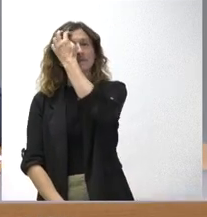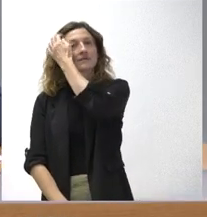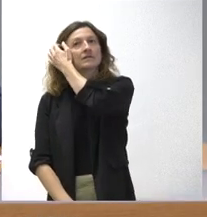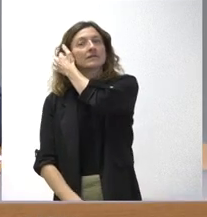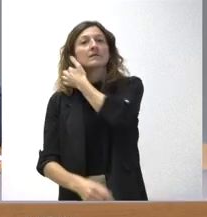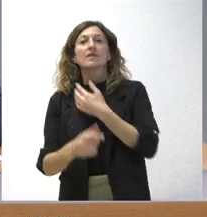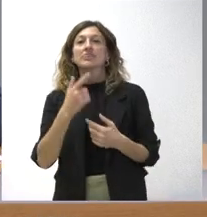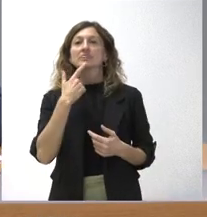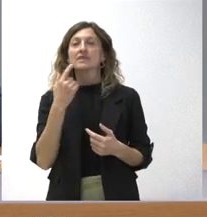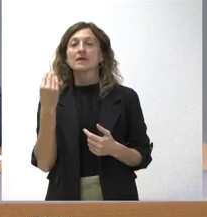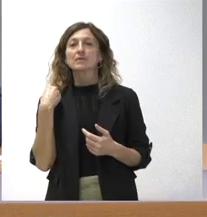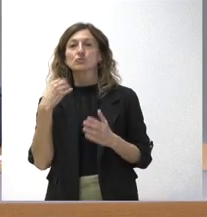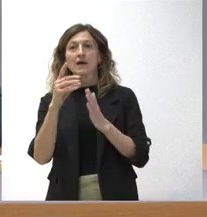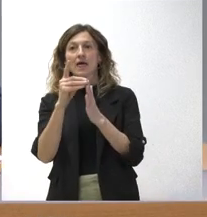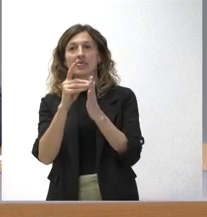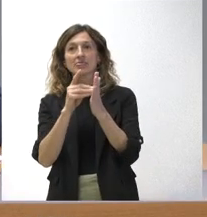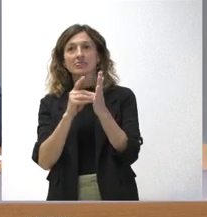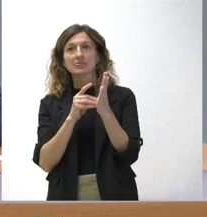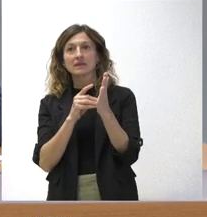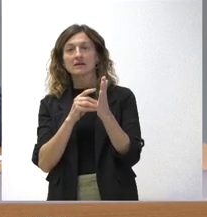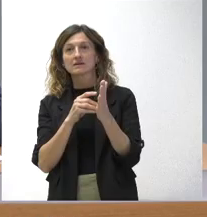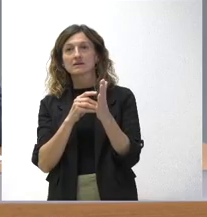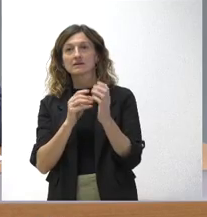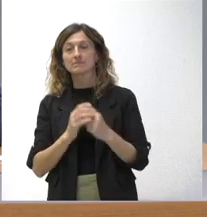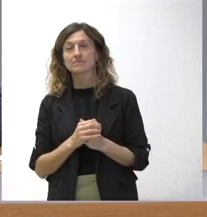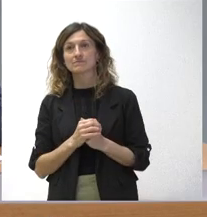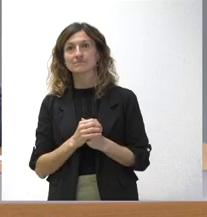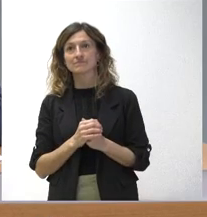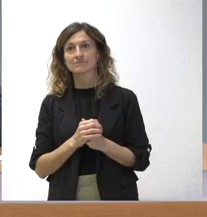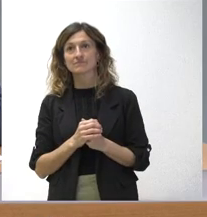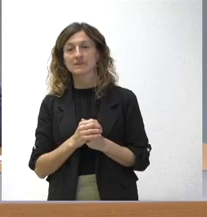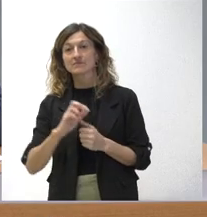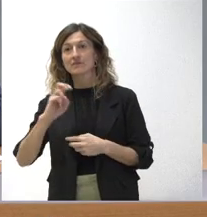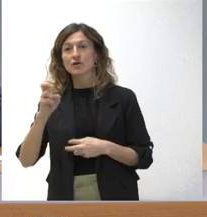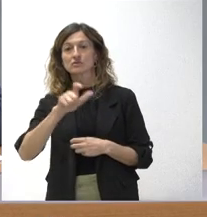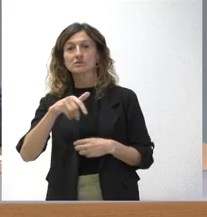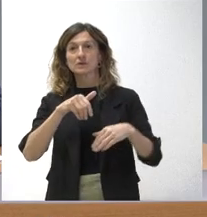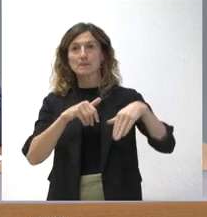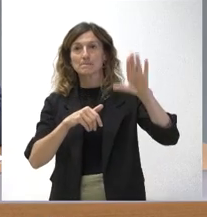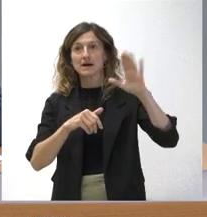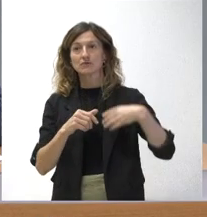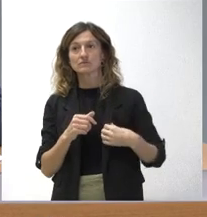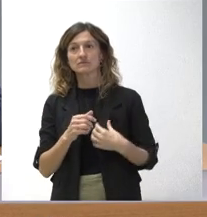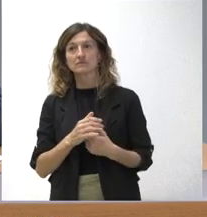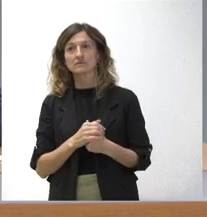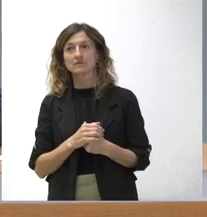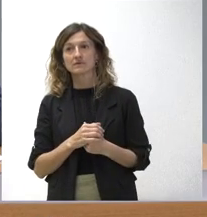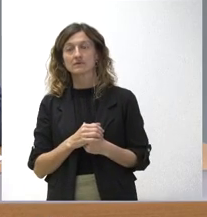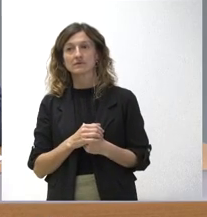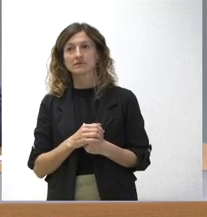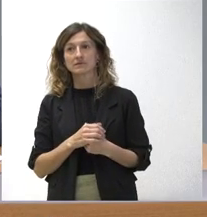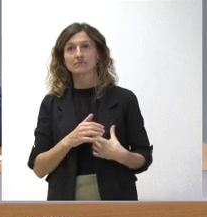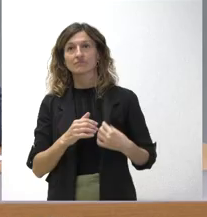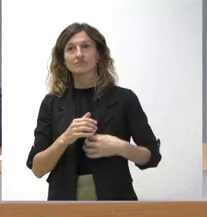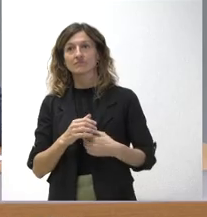dice que el decreto de memoria… ¿Está preguntando alguien? Sí, No, es que levantaba la mano, Isabel. Ah,